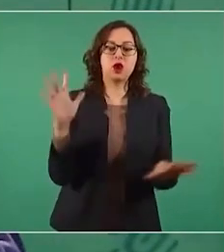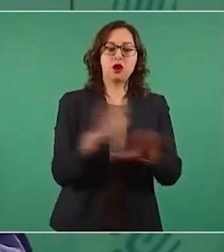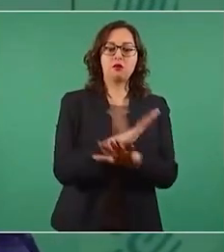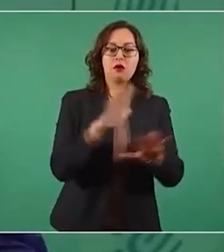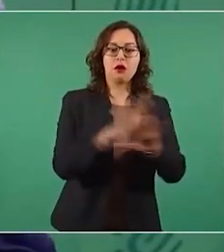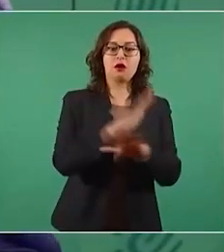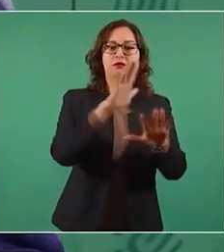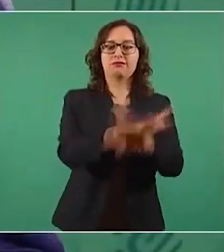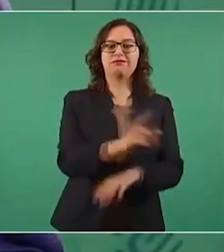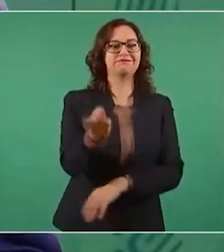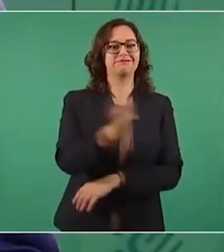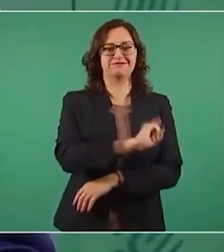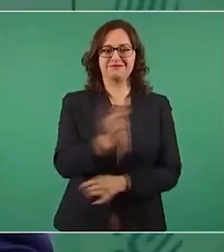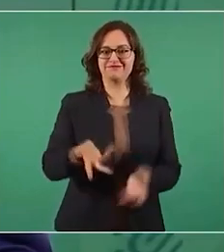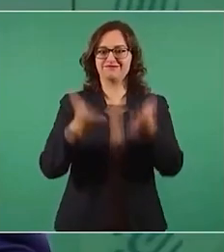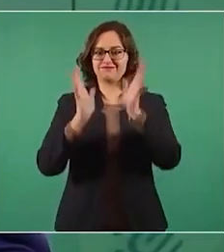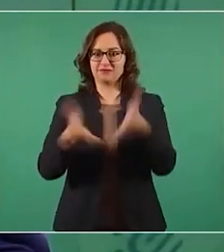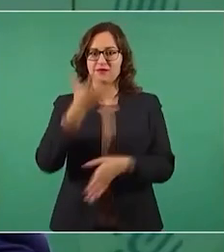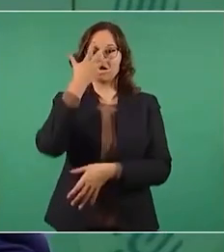transformar.